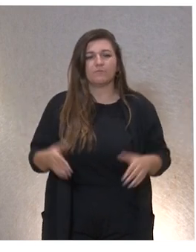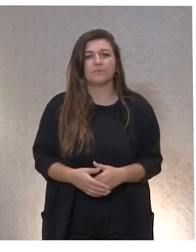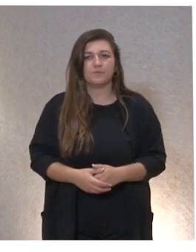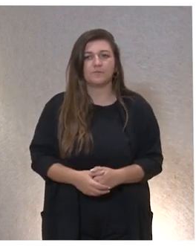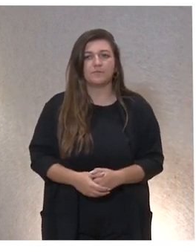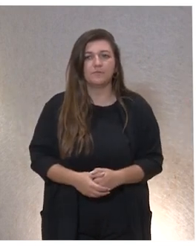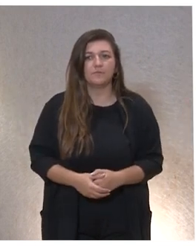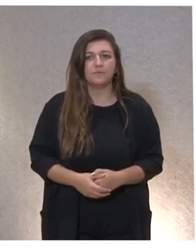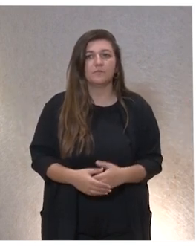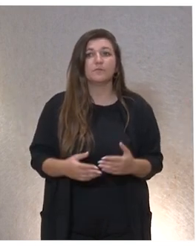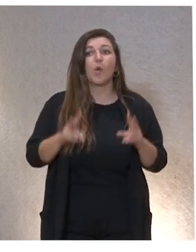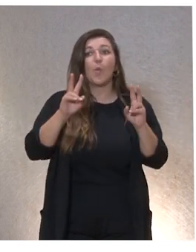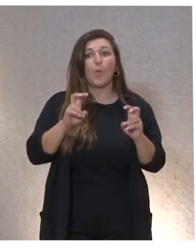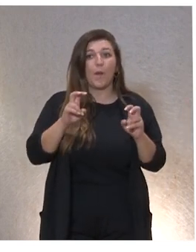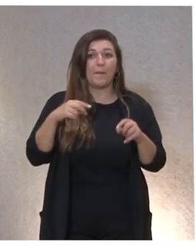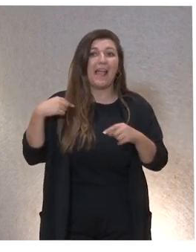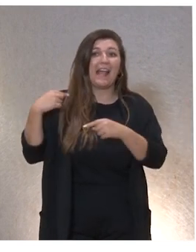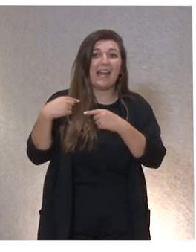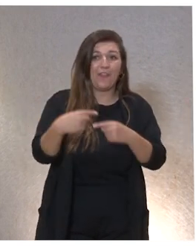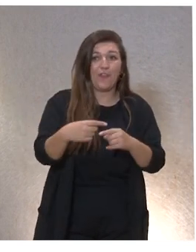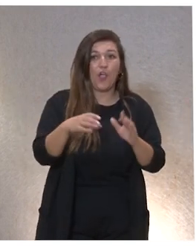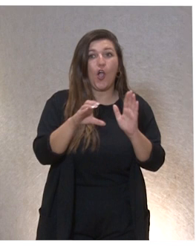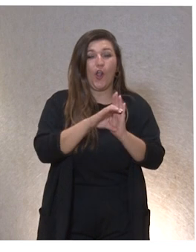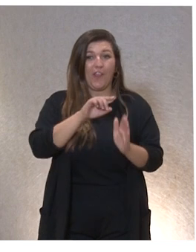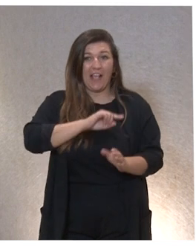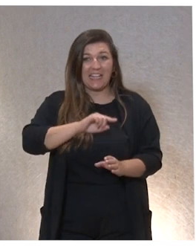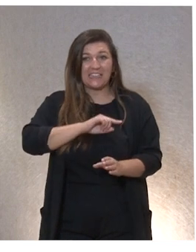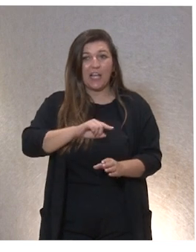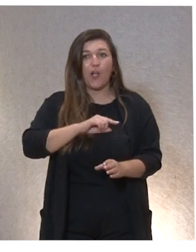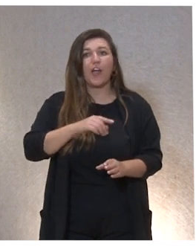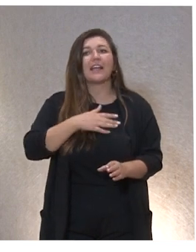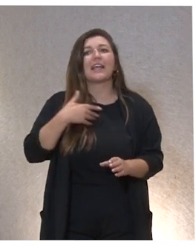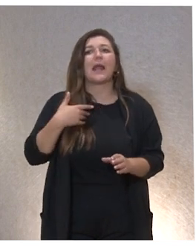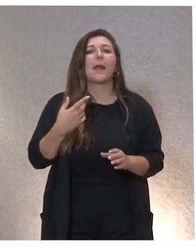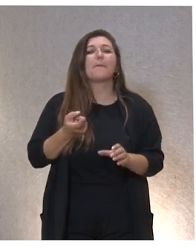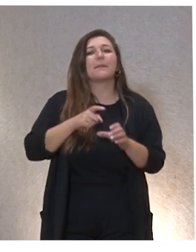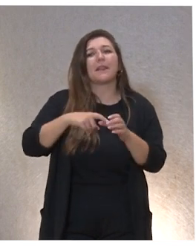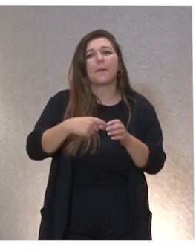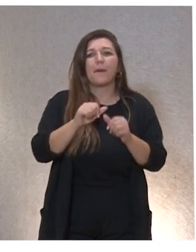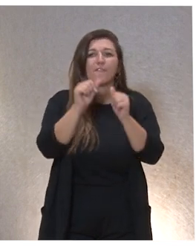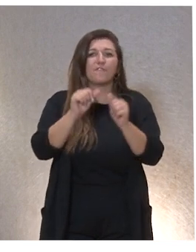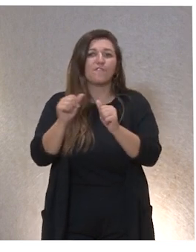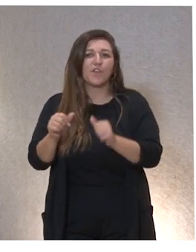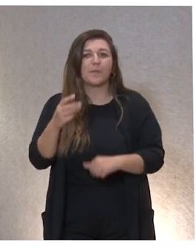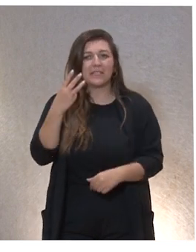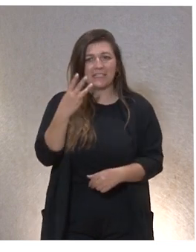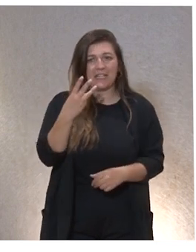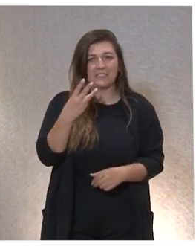la nueva generación del código ético pues se va a participar de tres formas va a haber